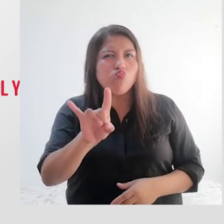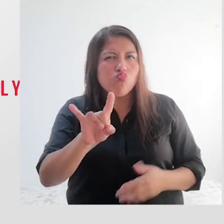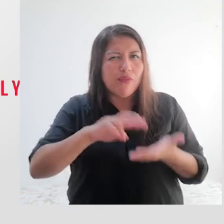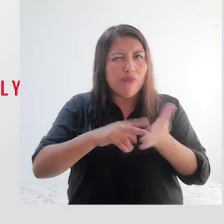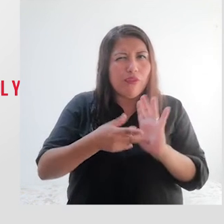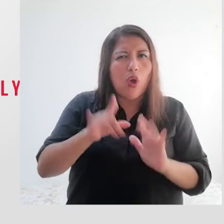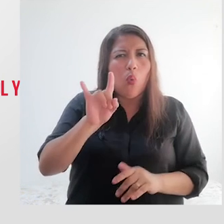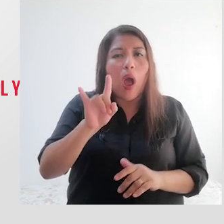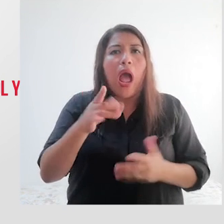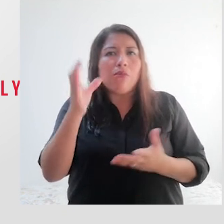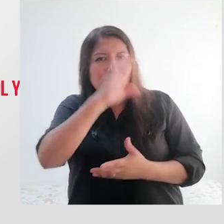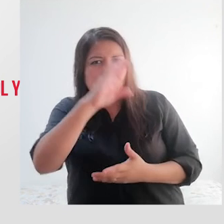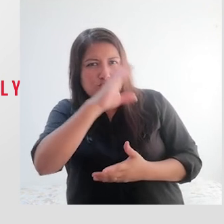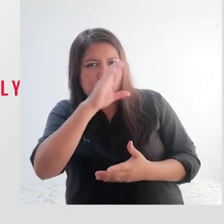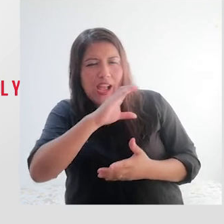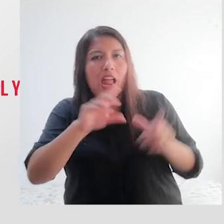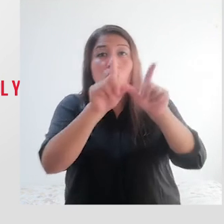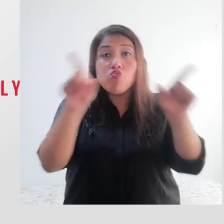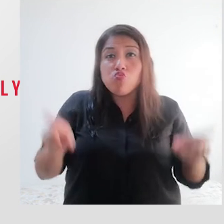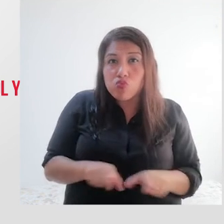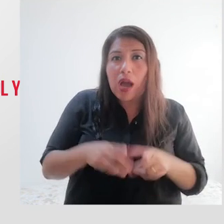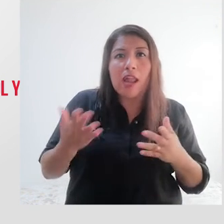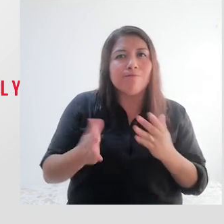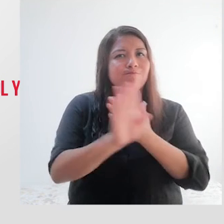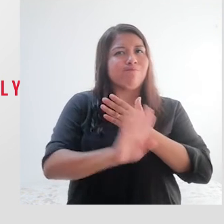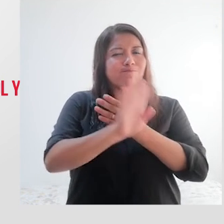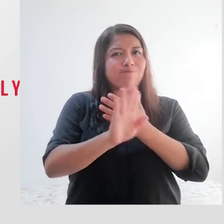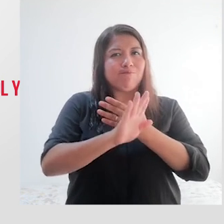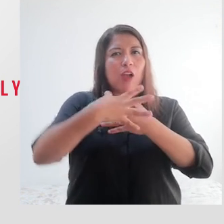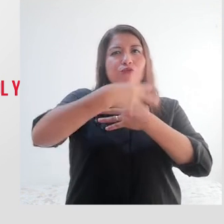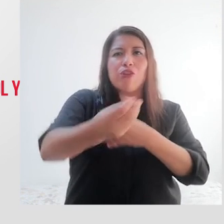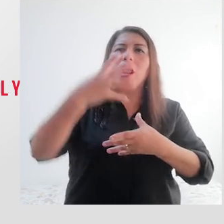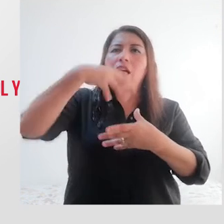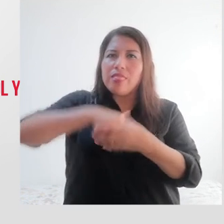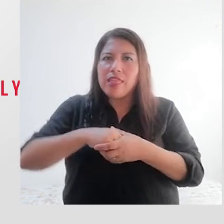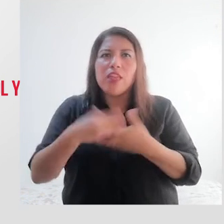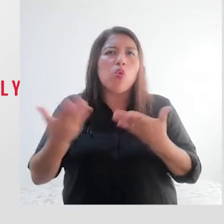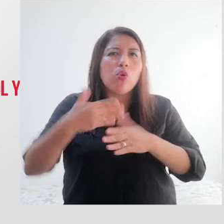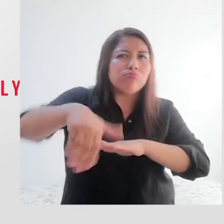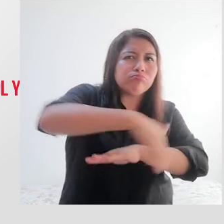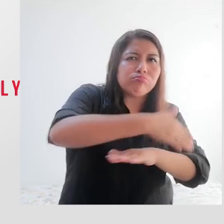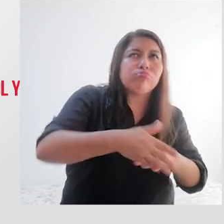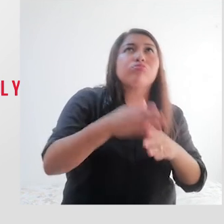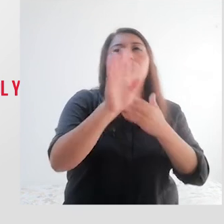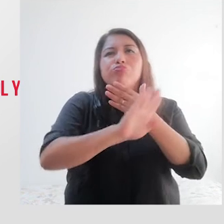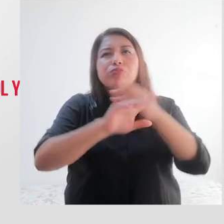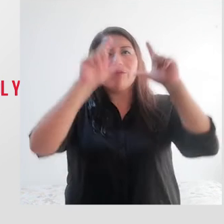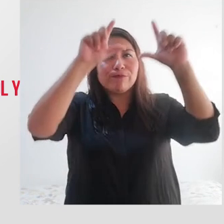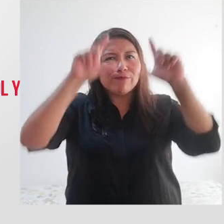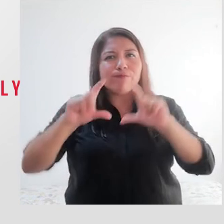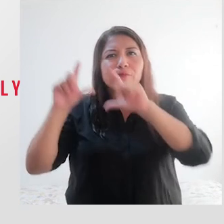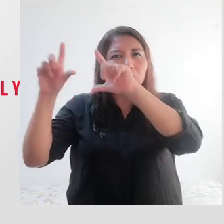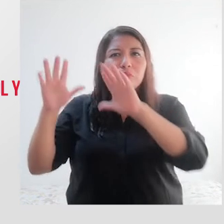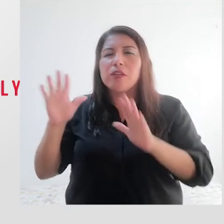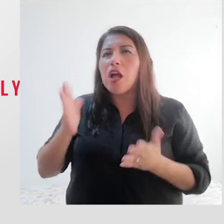U. Ubicamos las zonas seguras internas y externas, las rutas de evacuación, los puntos